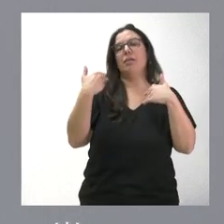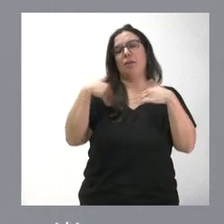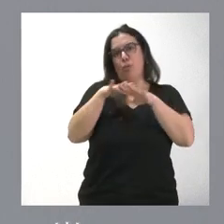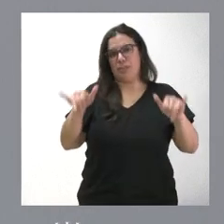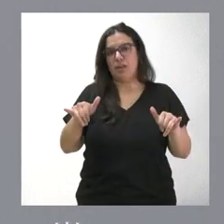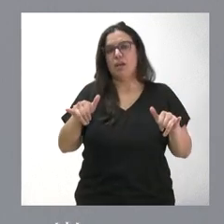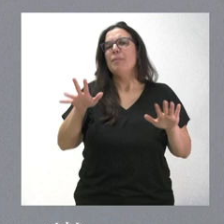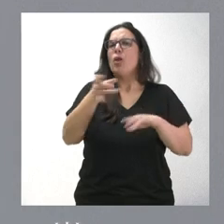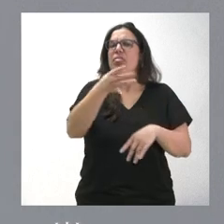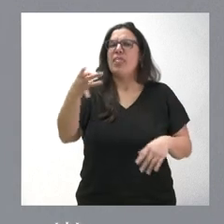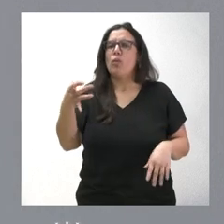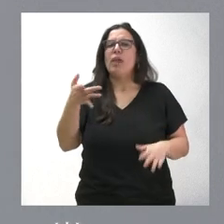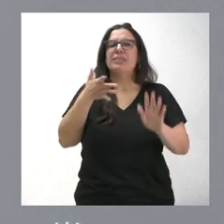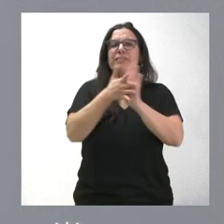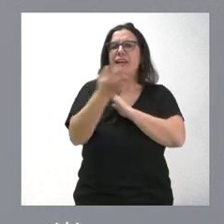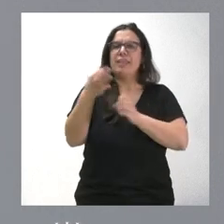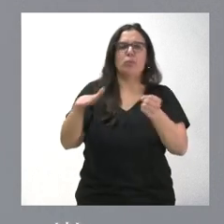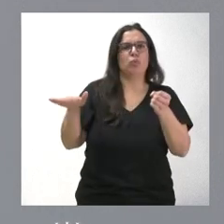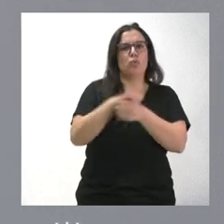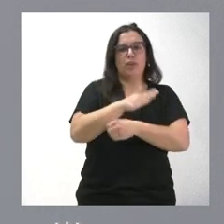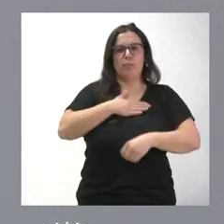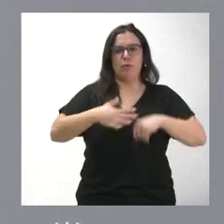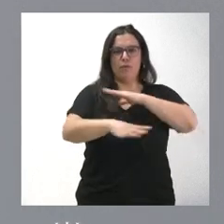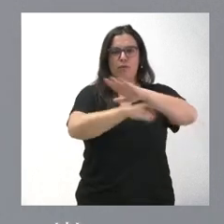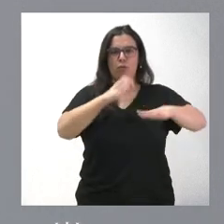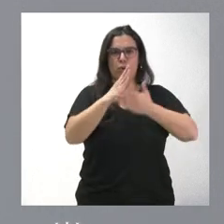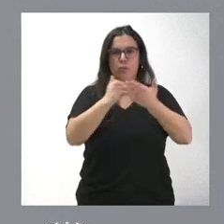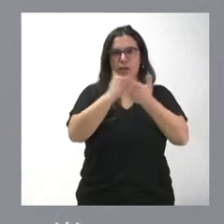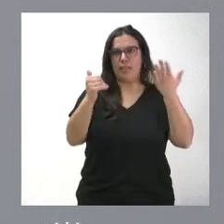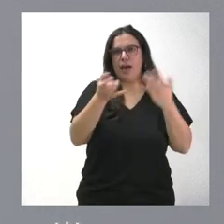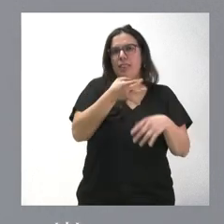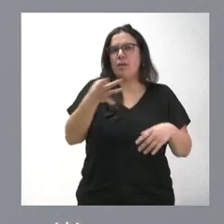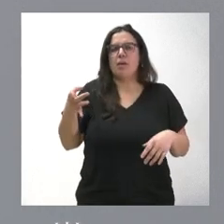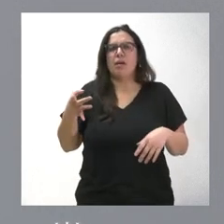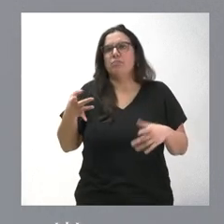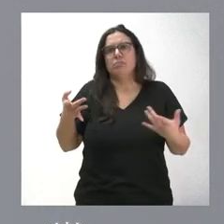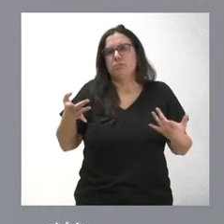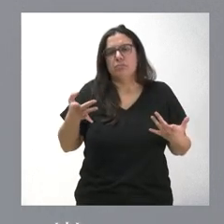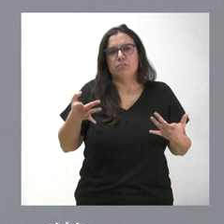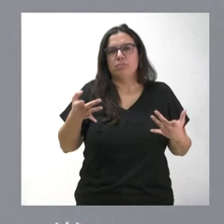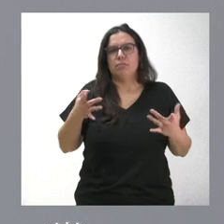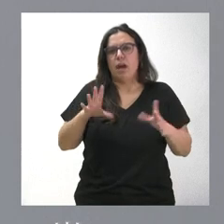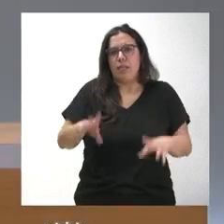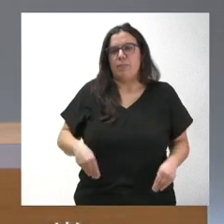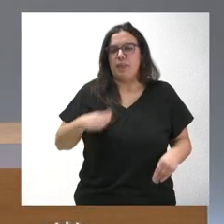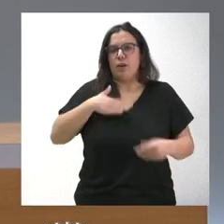en todo caso, es endeudamiento que tenemos que cubrir con los fondos de la comunidad y que es un endeudamiento totalmente que asumimos como comunidad autónoma.